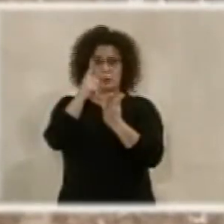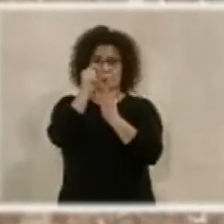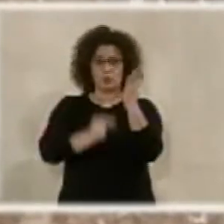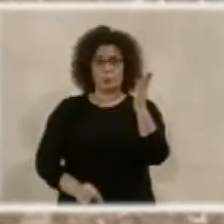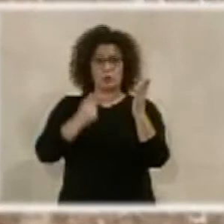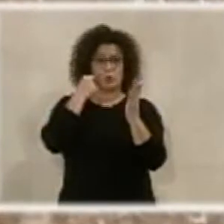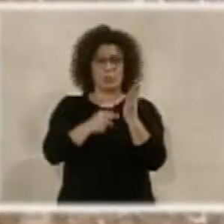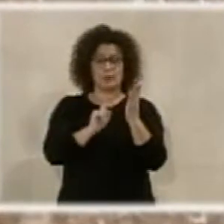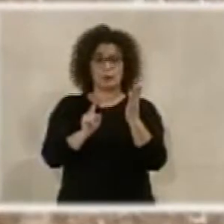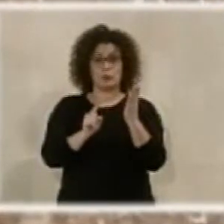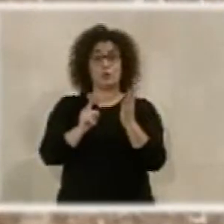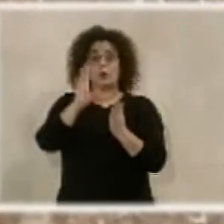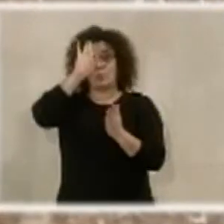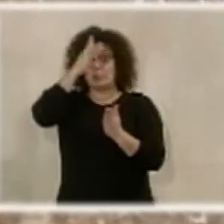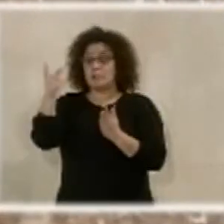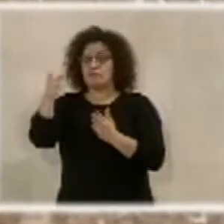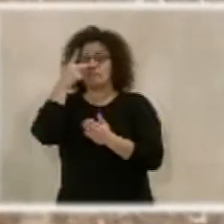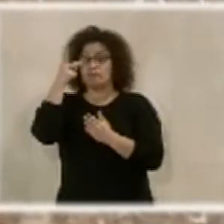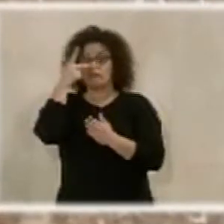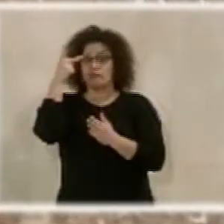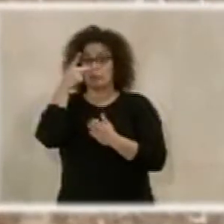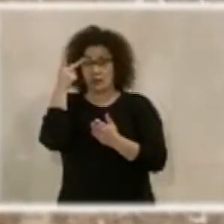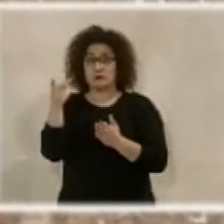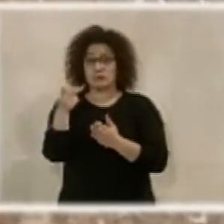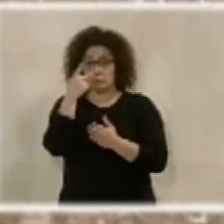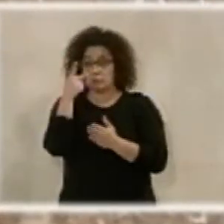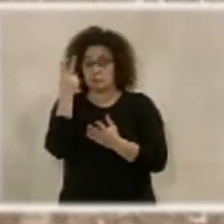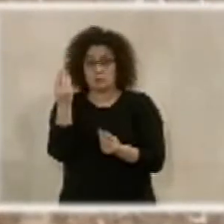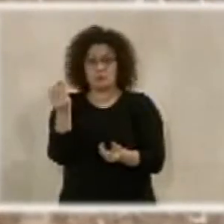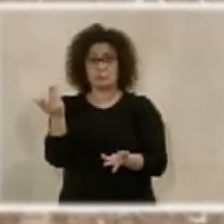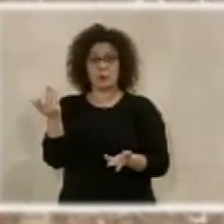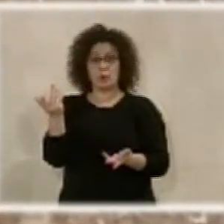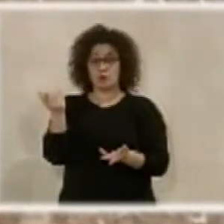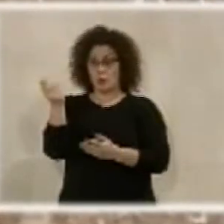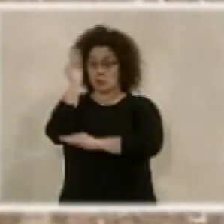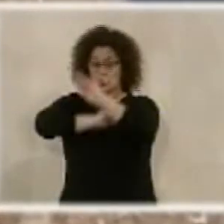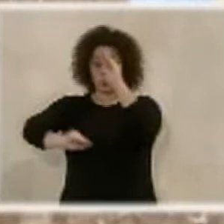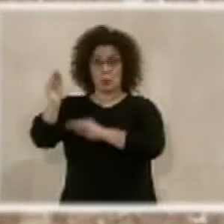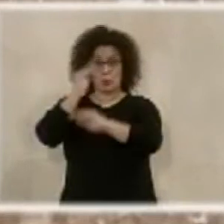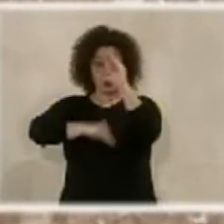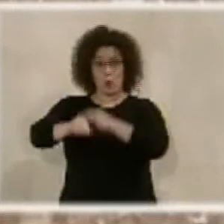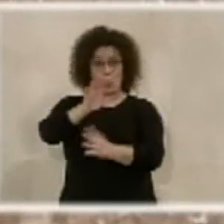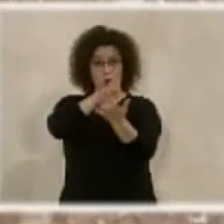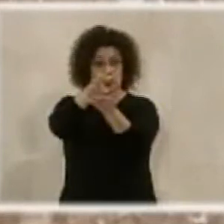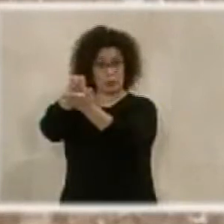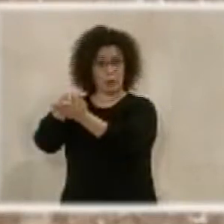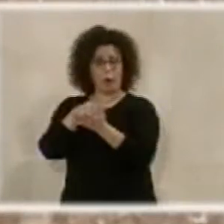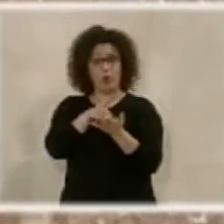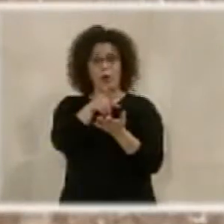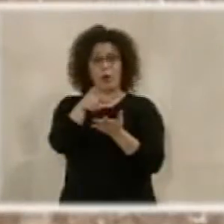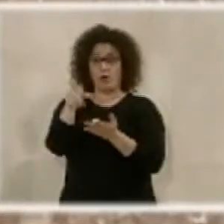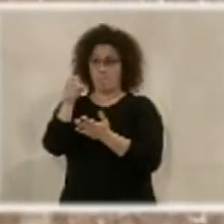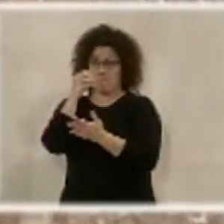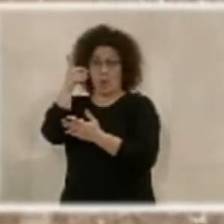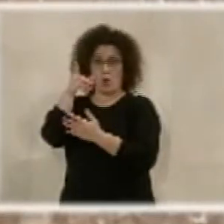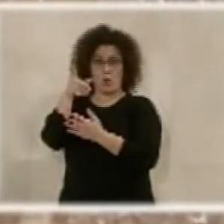Lo digo porque si hay mucho interés en solucionar el problema de los cortijillos, pues yo creo que hubiera sido